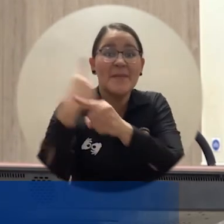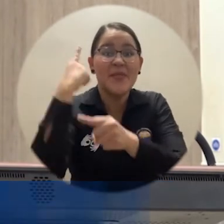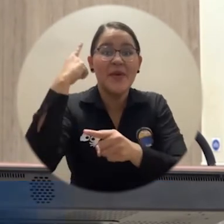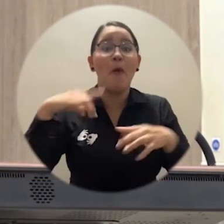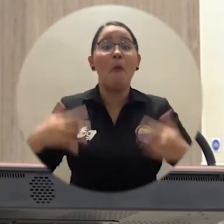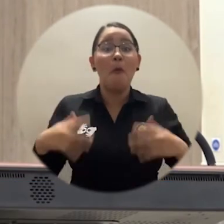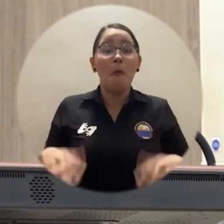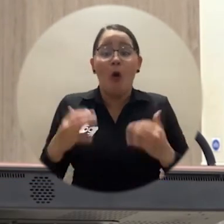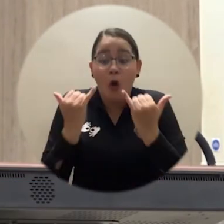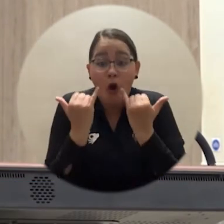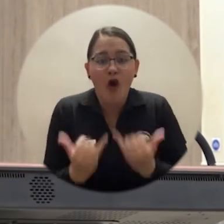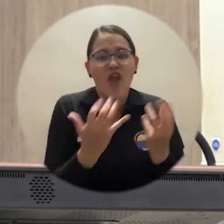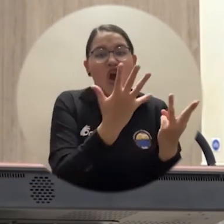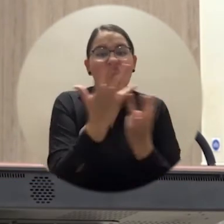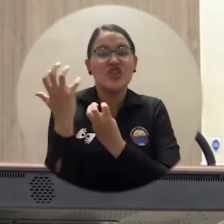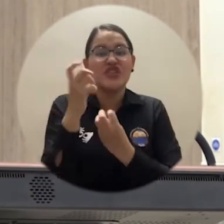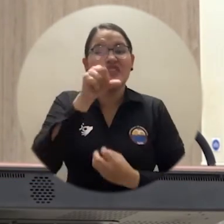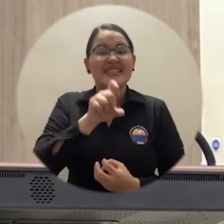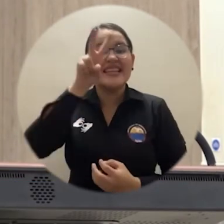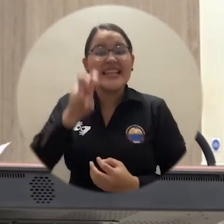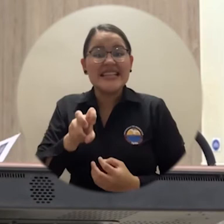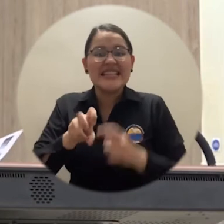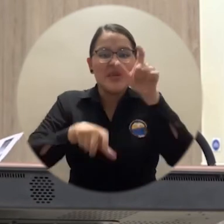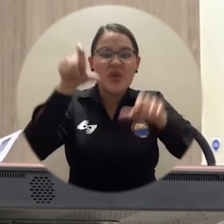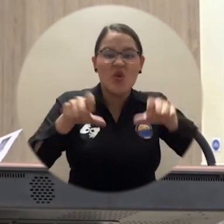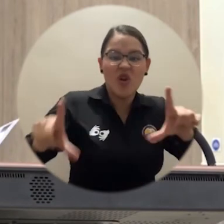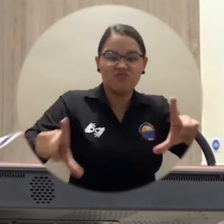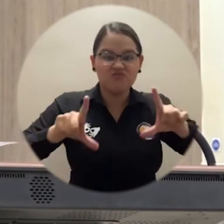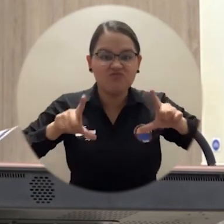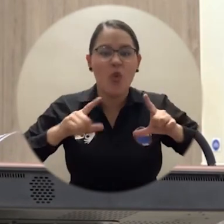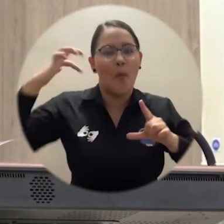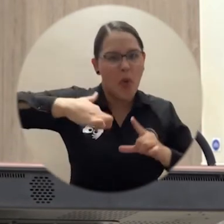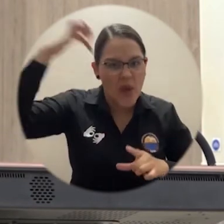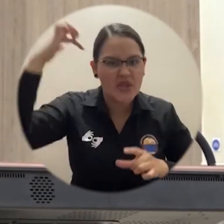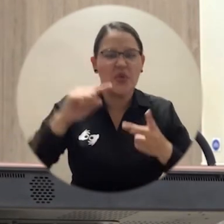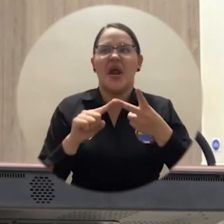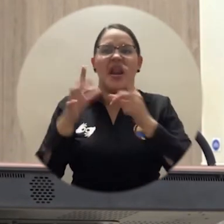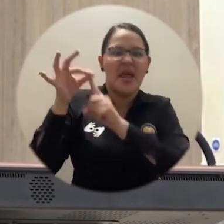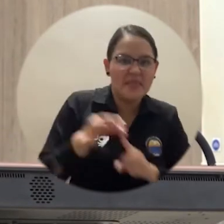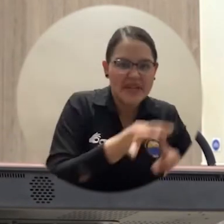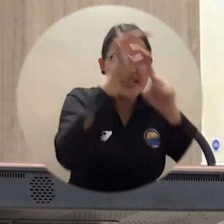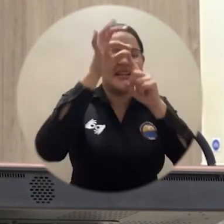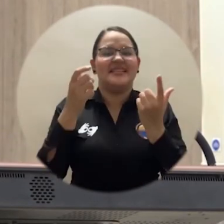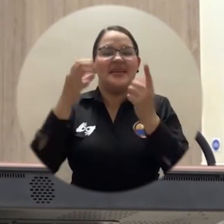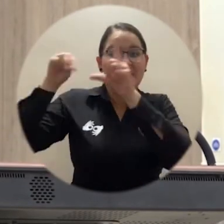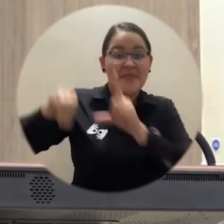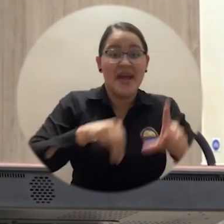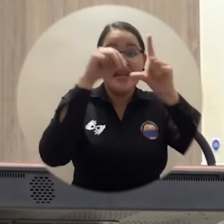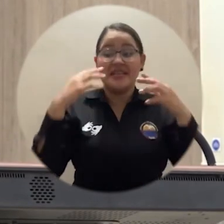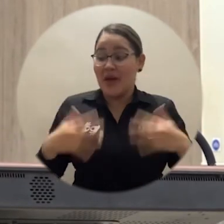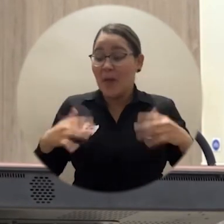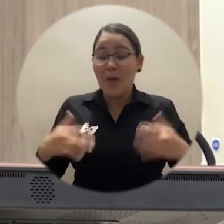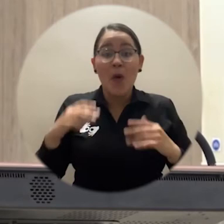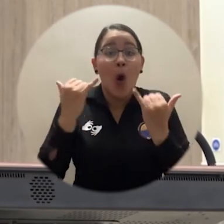867 nuevos profesionales y nuevos especialistas y magísteres que hoy cumplen su